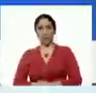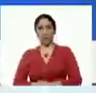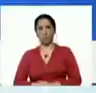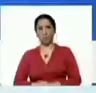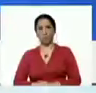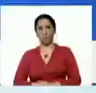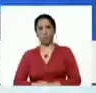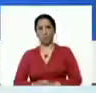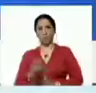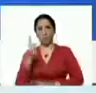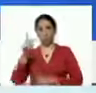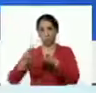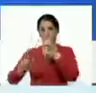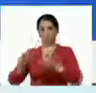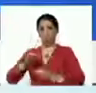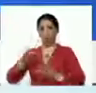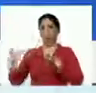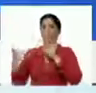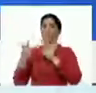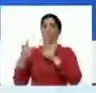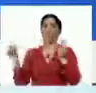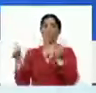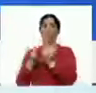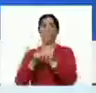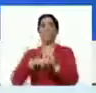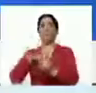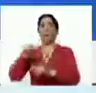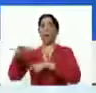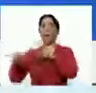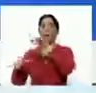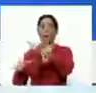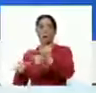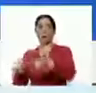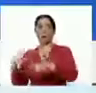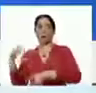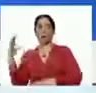Dos casos de contacto con viajeros de Colombia.